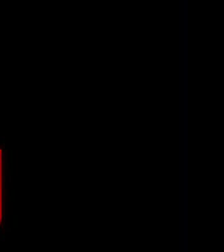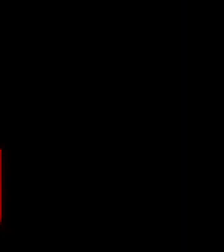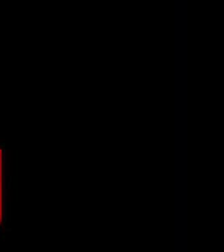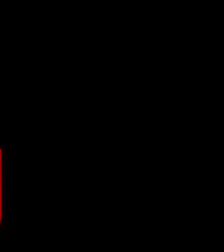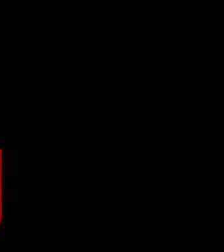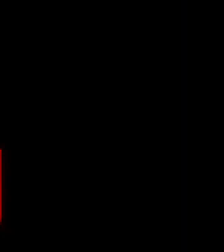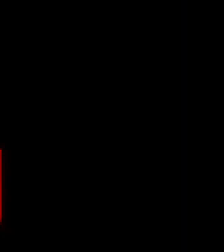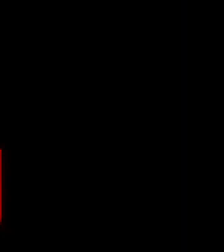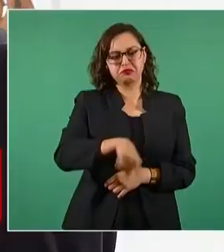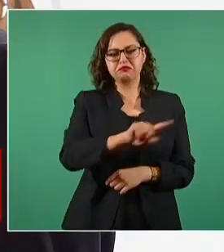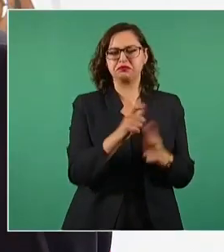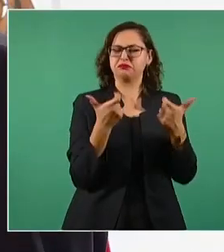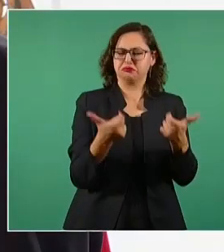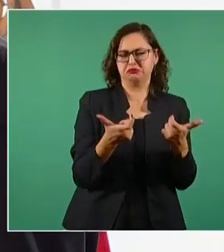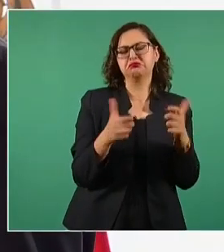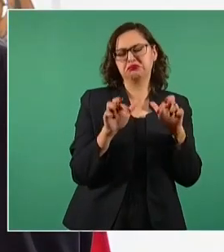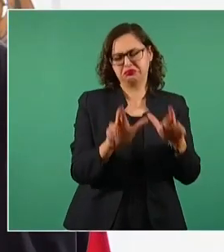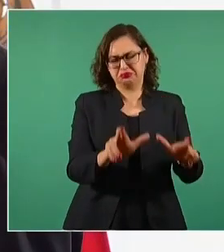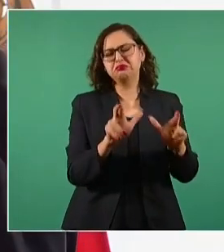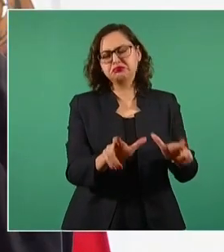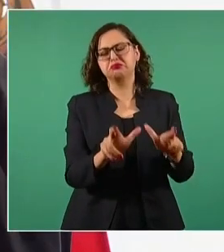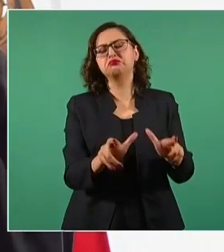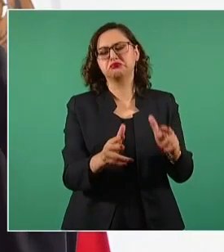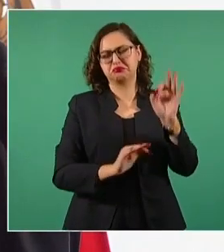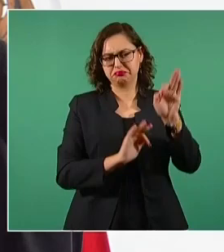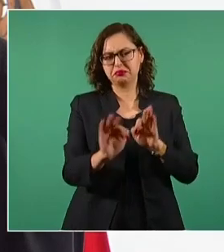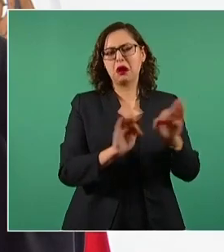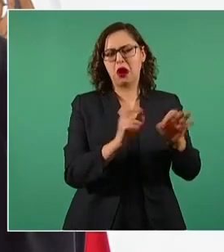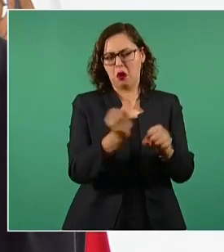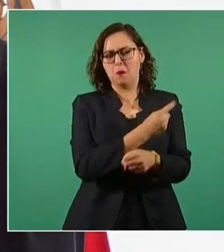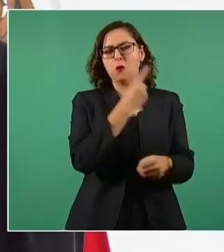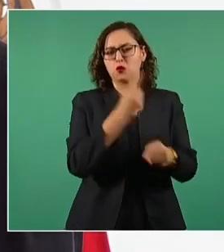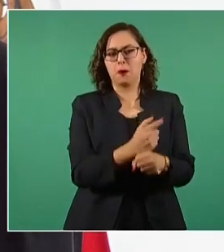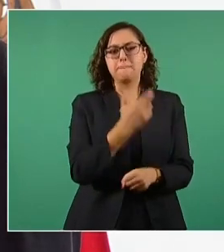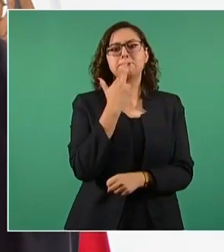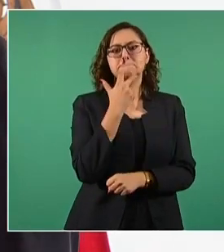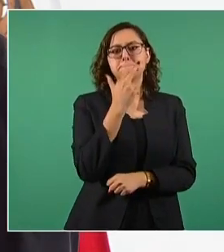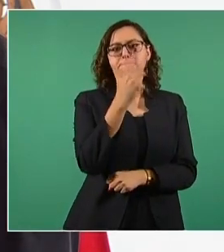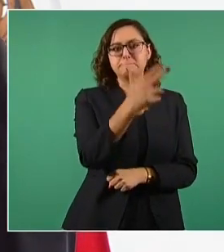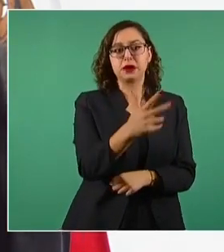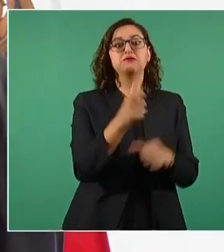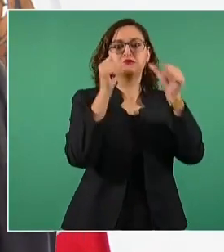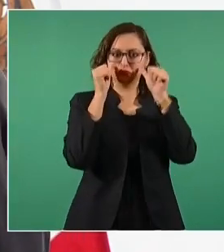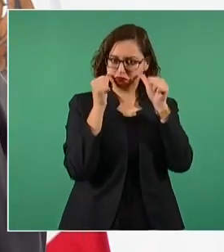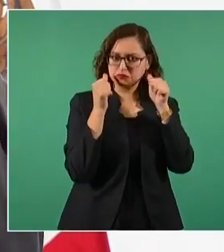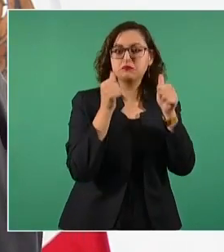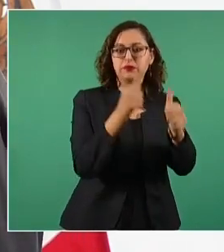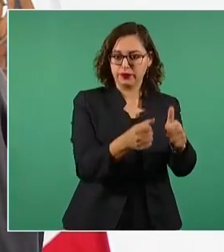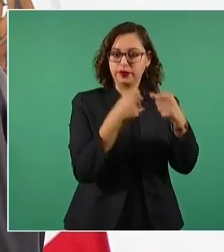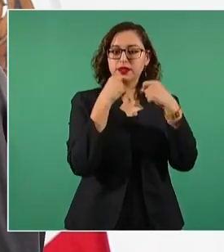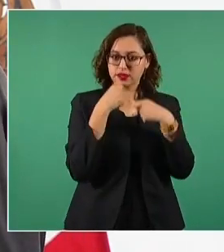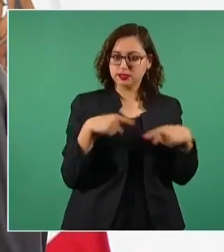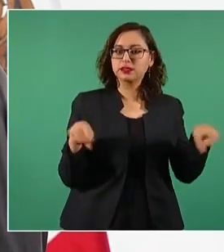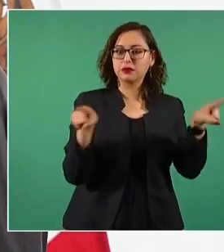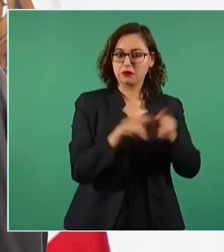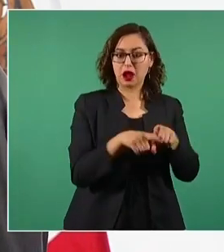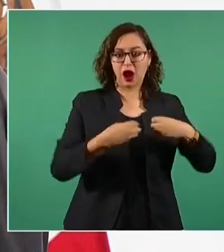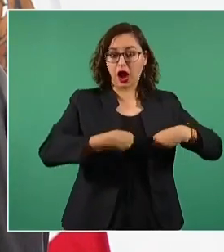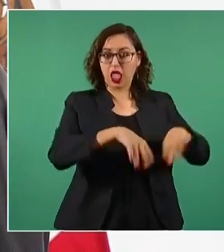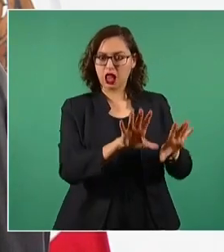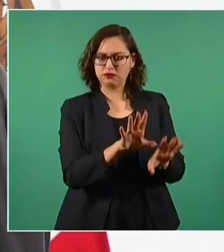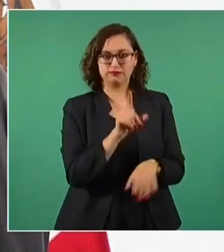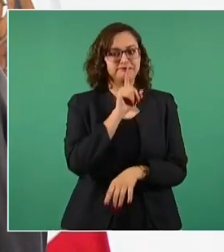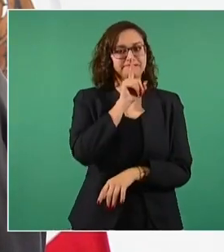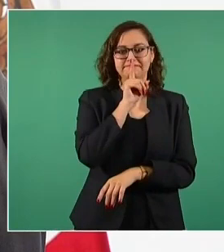mexicanos con mejores condiciones económicas y de trabajo, tampoco los hemos dejado en el desamparo.